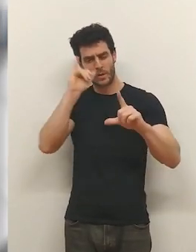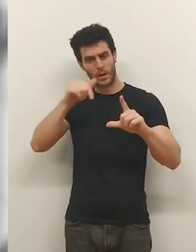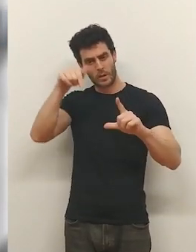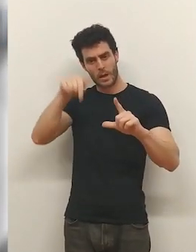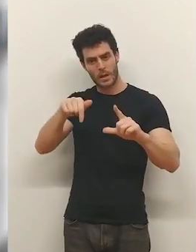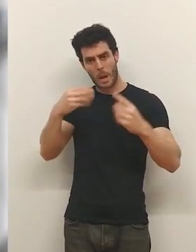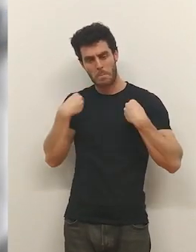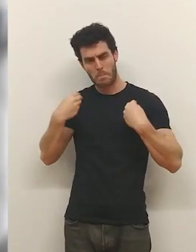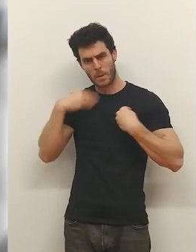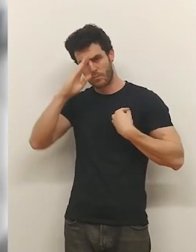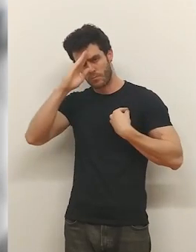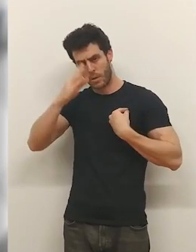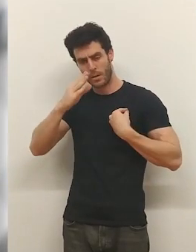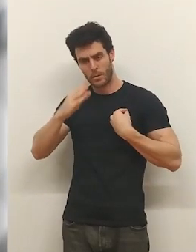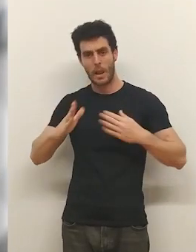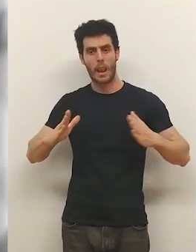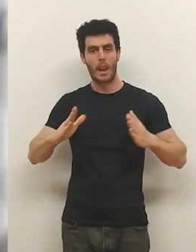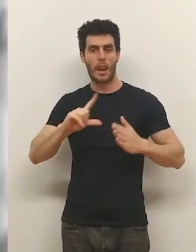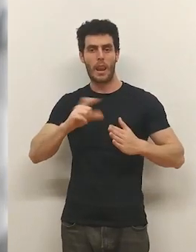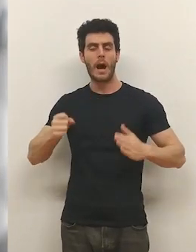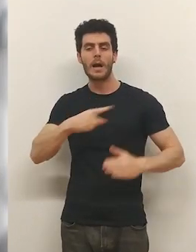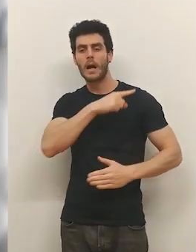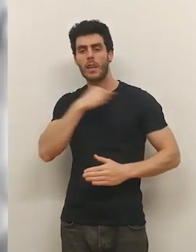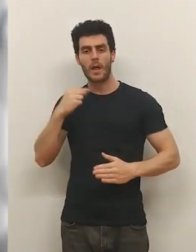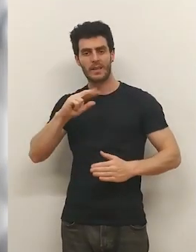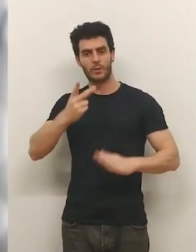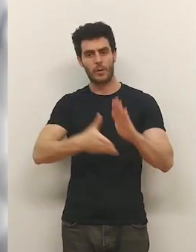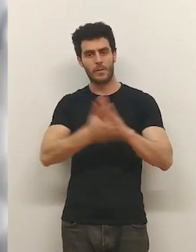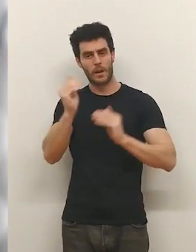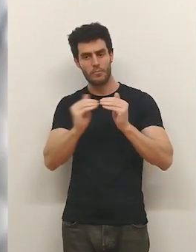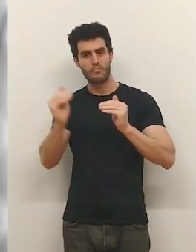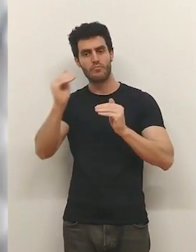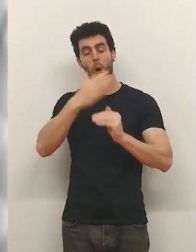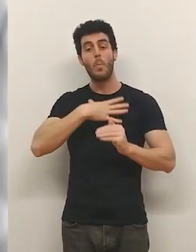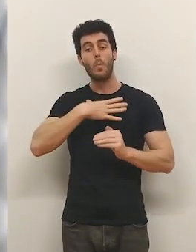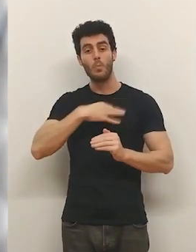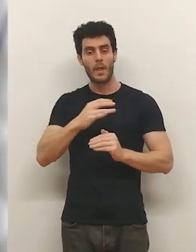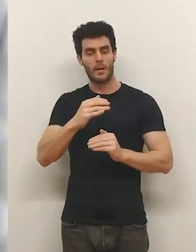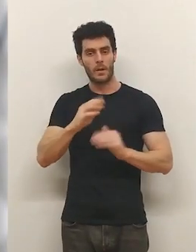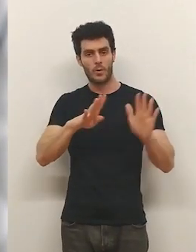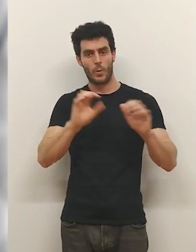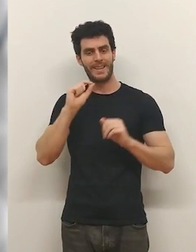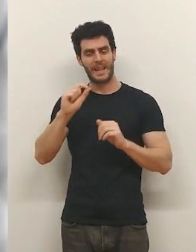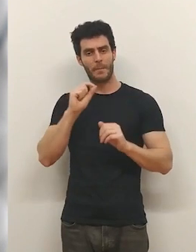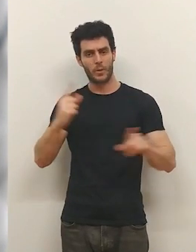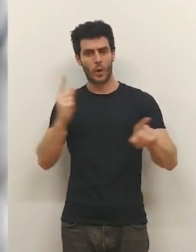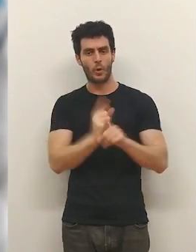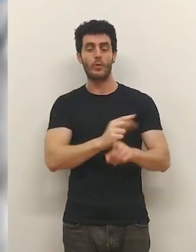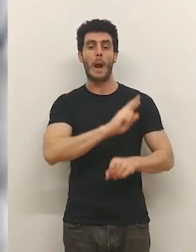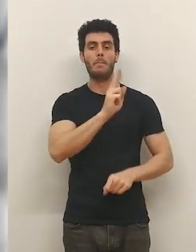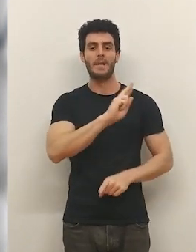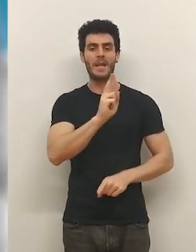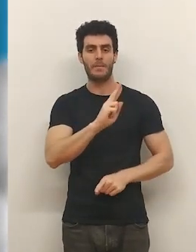casa en directo desde el rollo... ...la calzada se juega el ascenso a segunda federación. Los riojanos afrontan al menos 90 minutos ante un